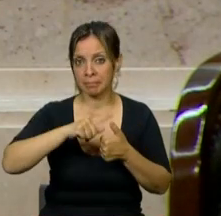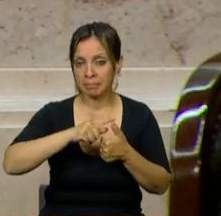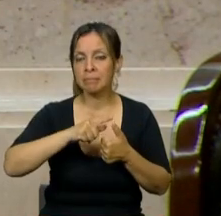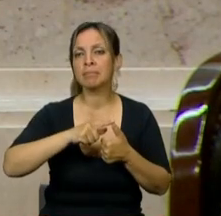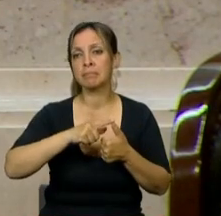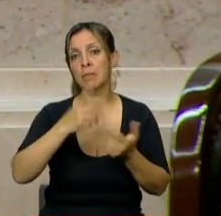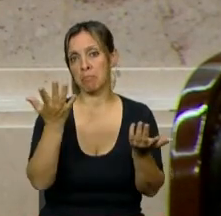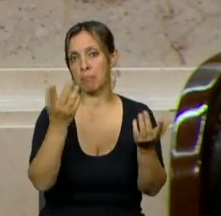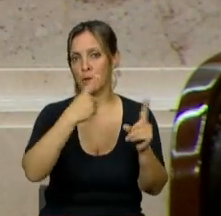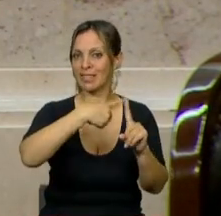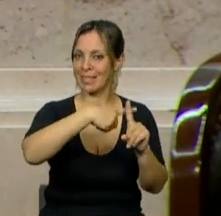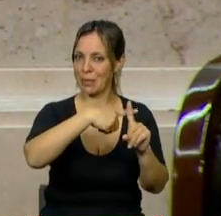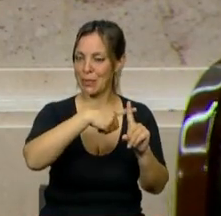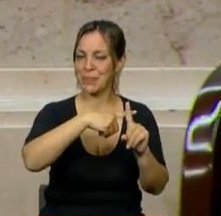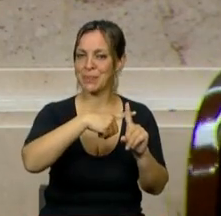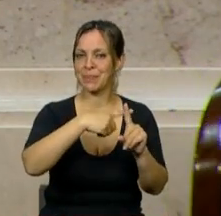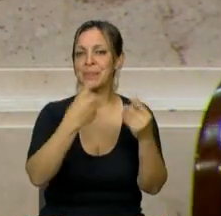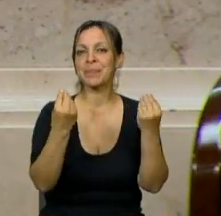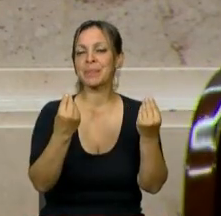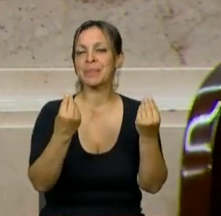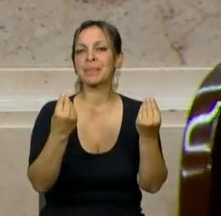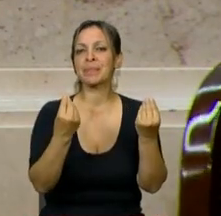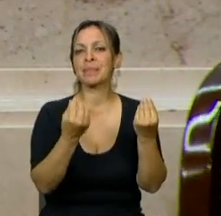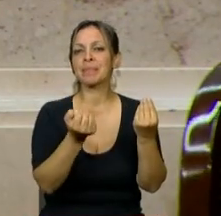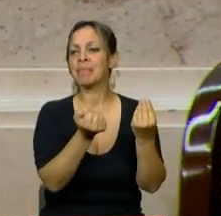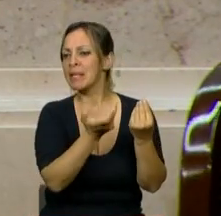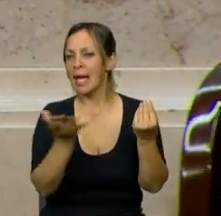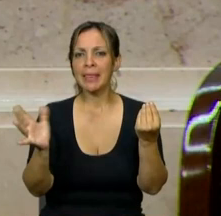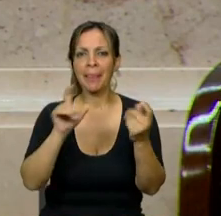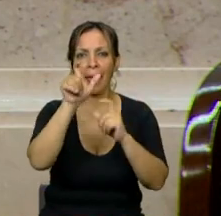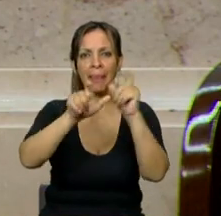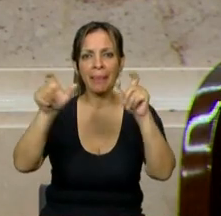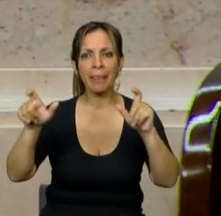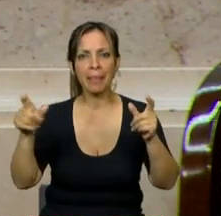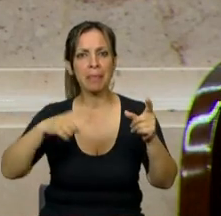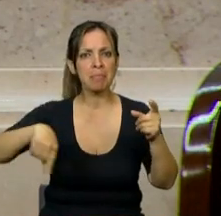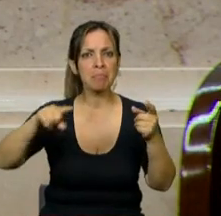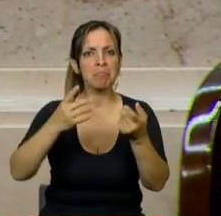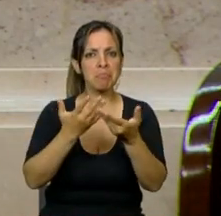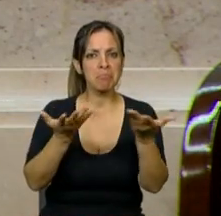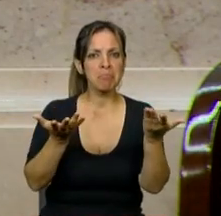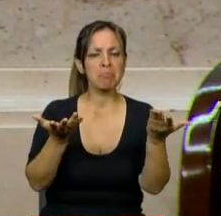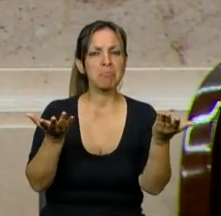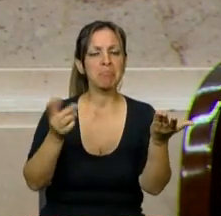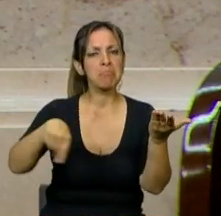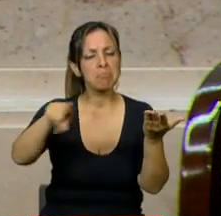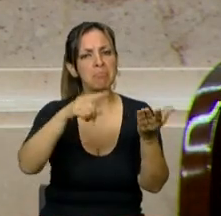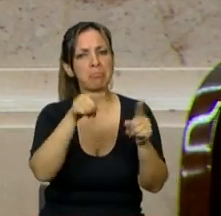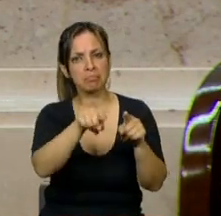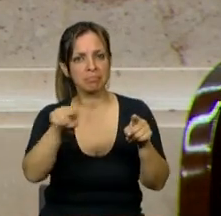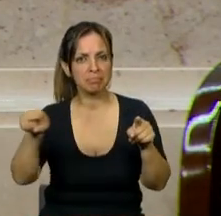sumamente positiva, es la gran cantidad de funcionarias y funcionarios públicos que dieron